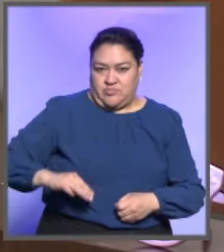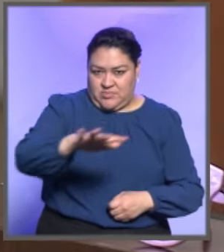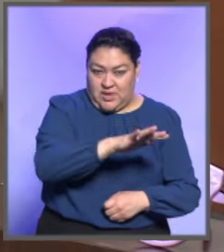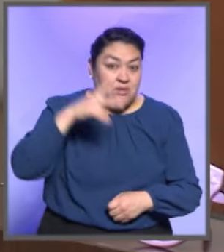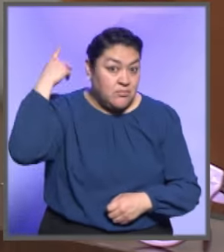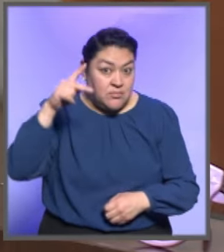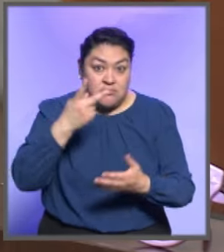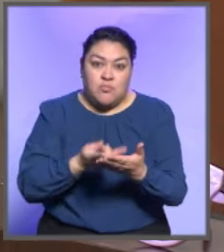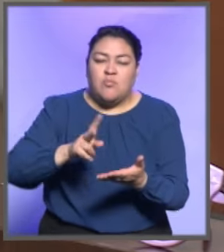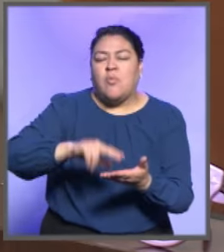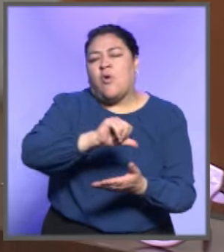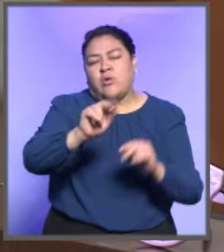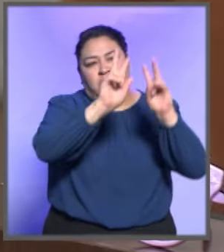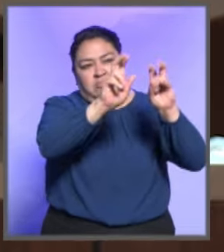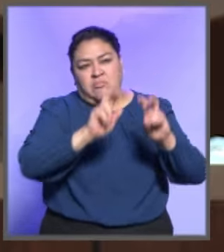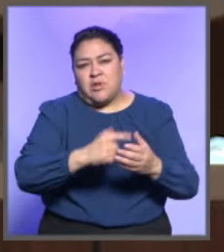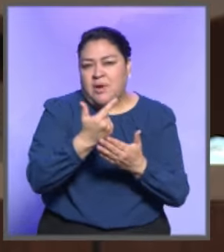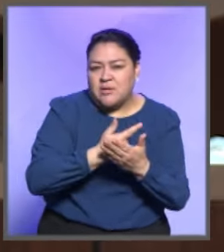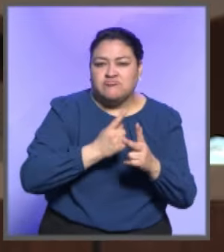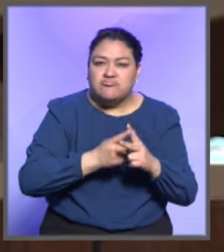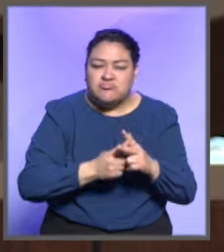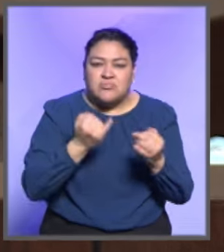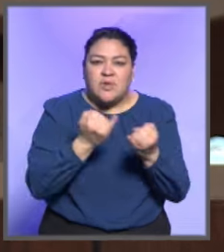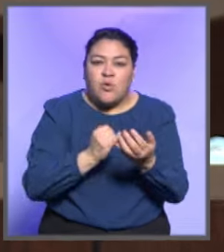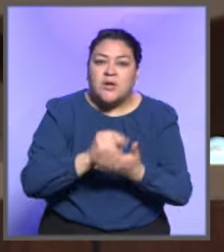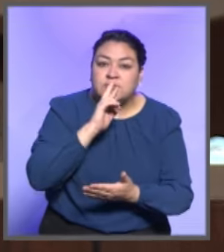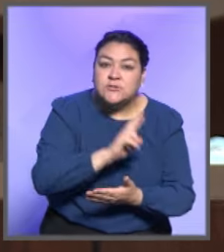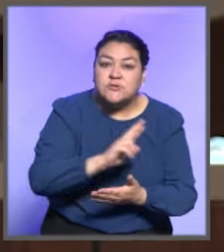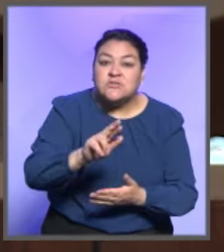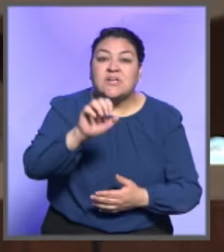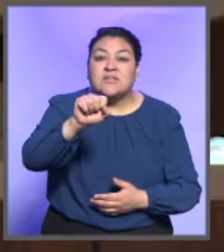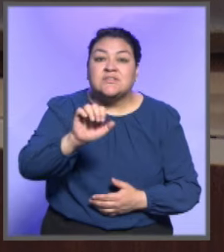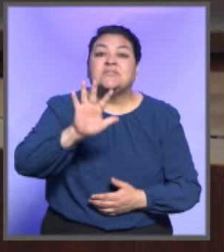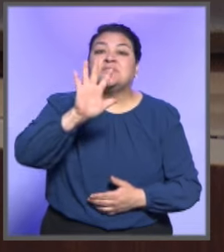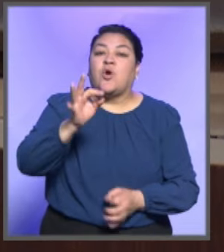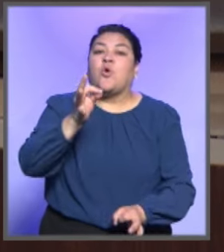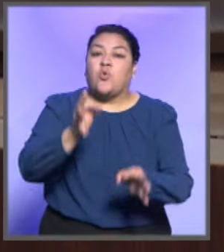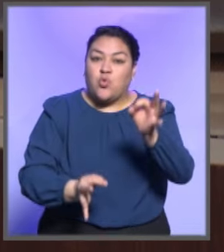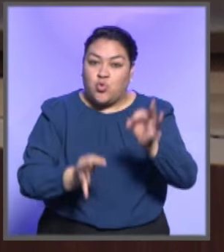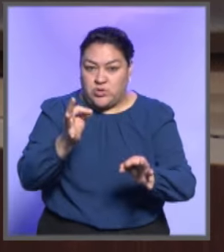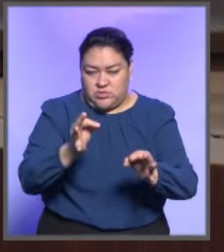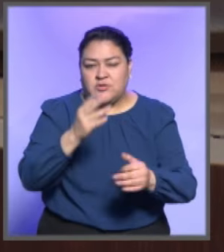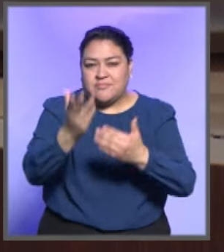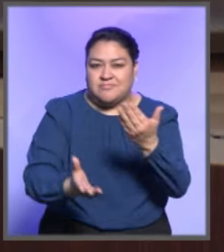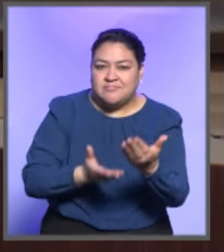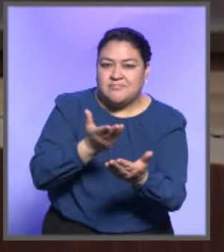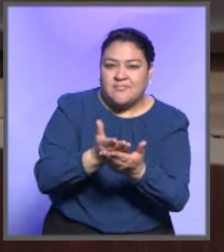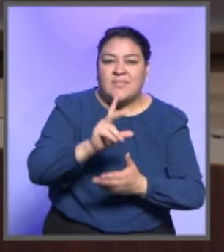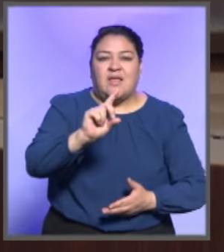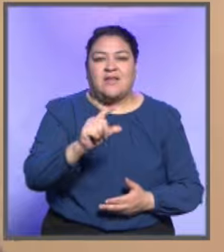ayuntamientos en Puebla, así como diversos temas de fiscalización. Desahogaron 65 medios de impugnación